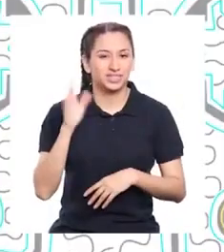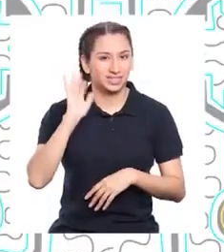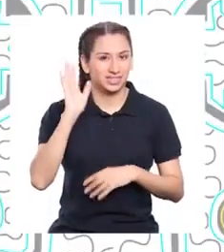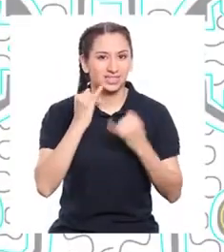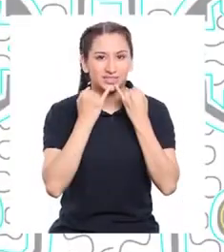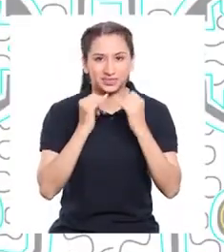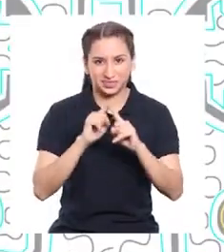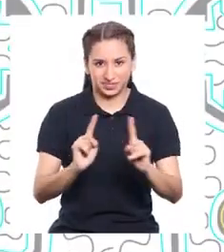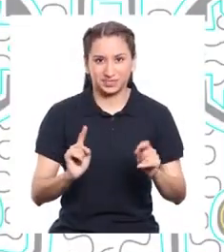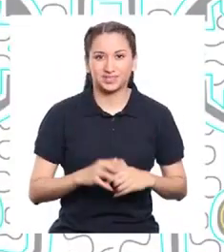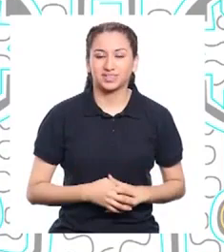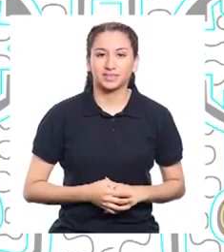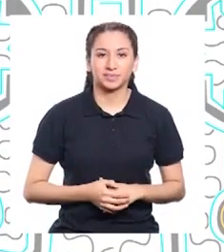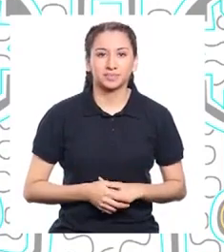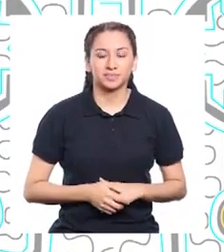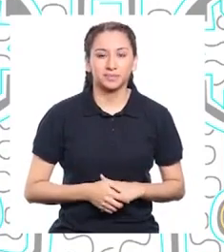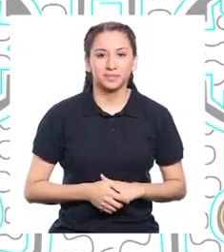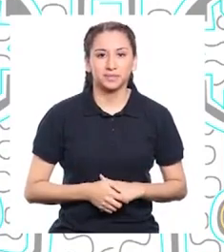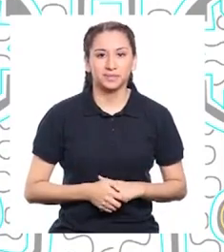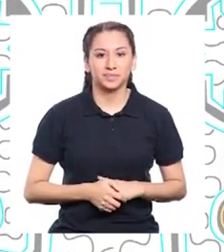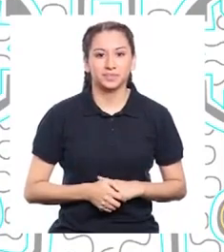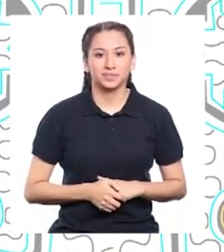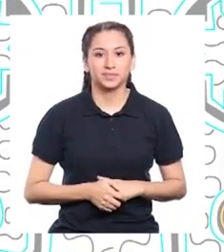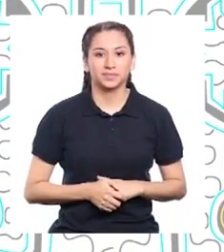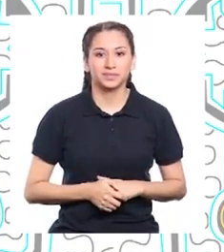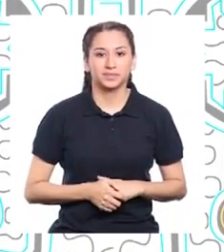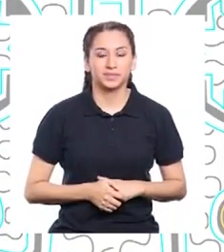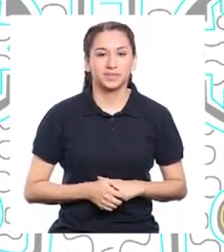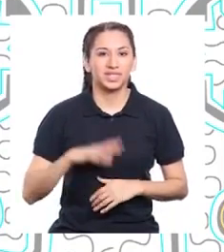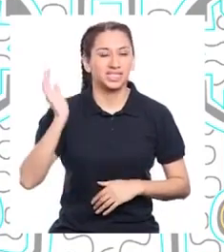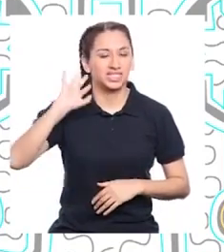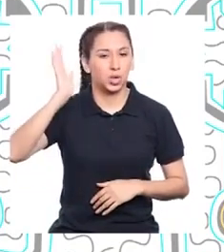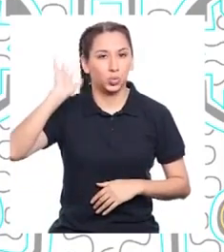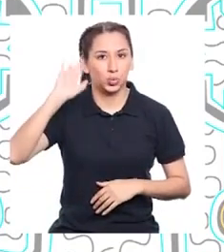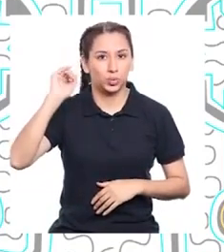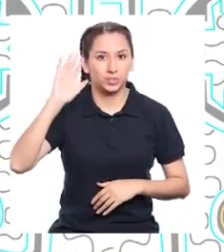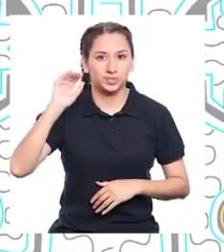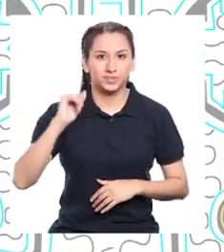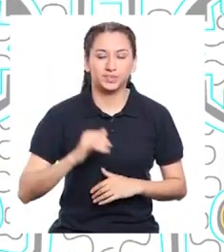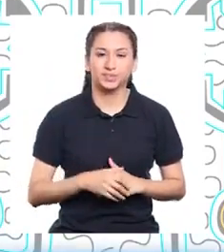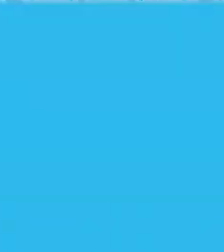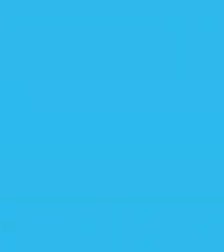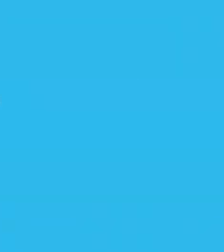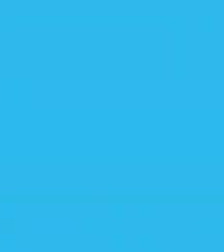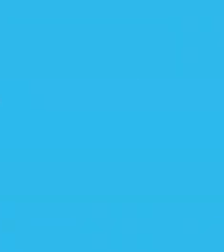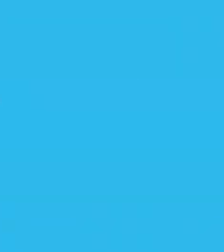¡Hatájana! ¡Haki sin cama! ¡Chau!